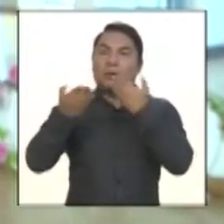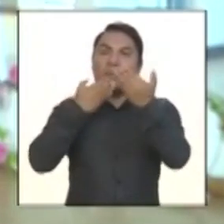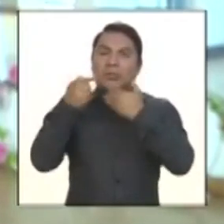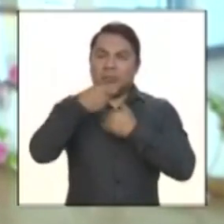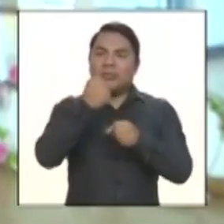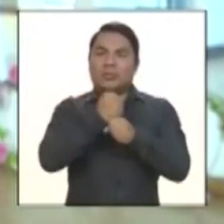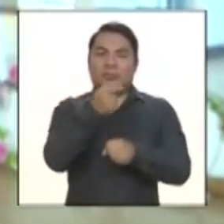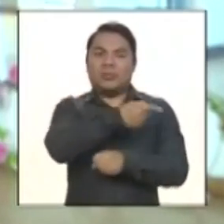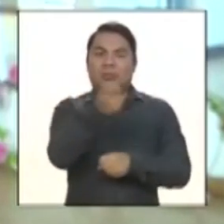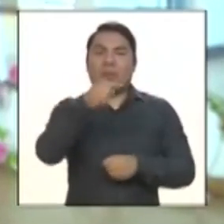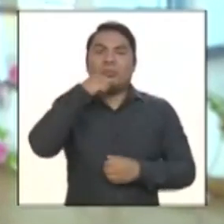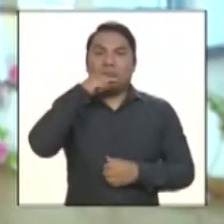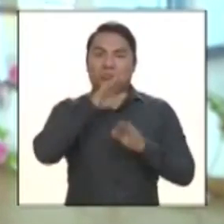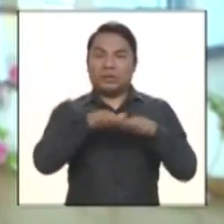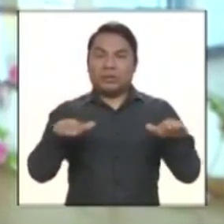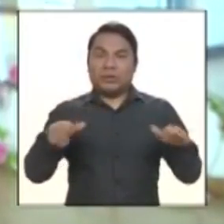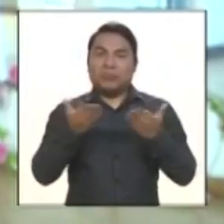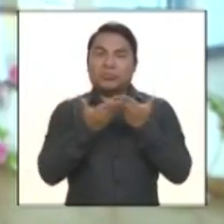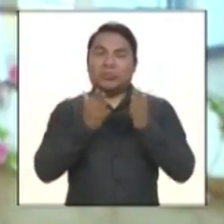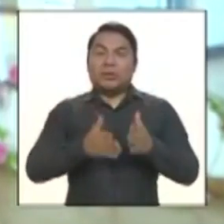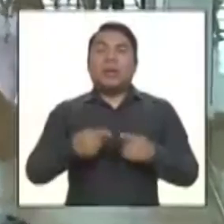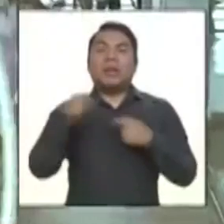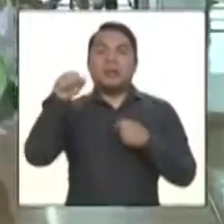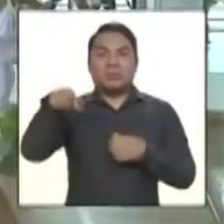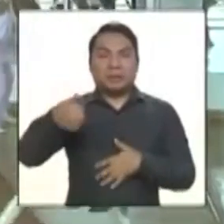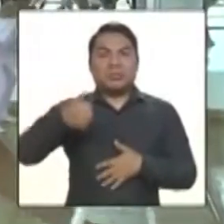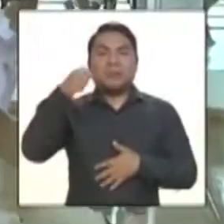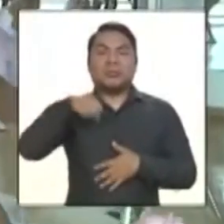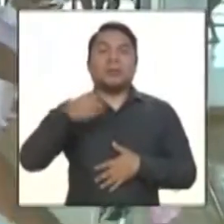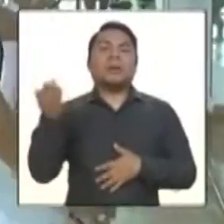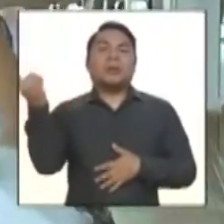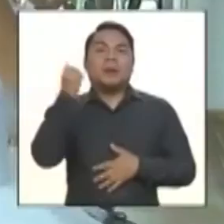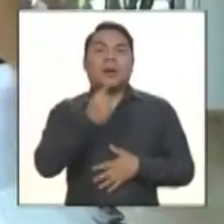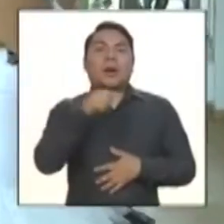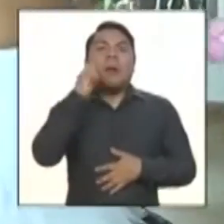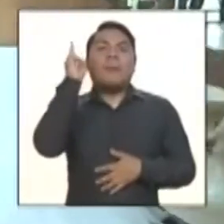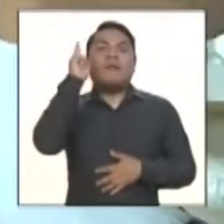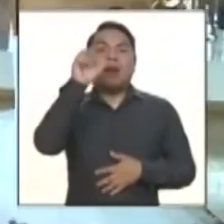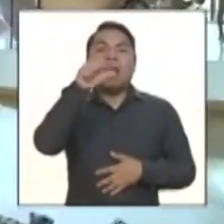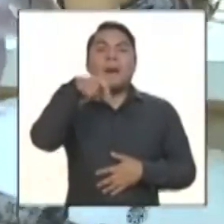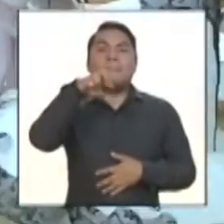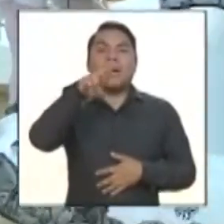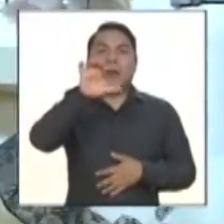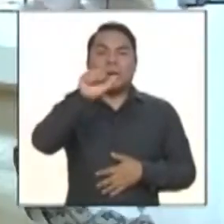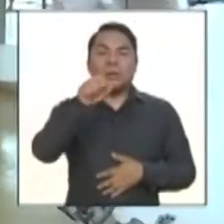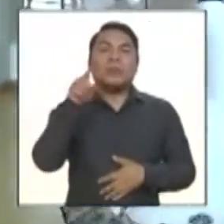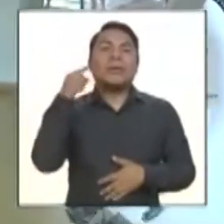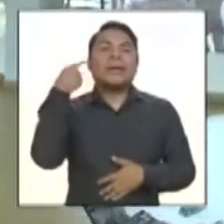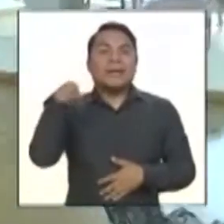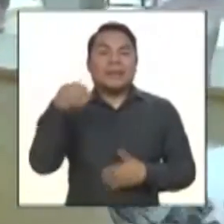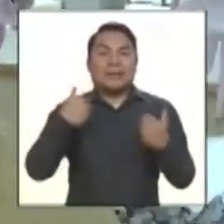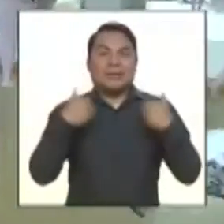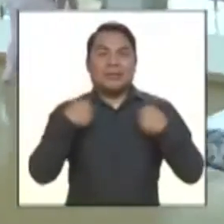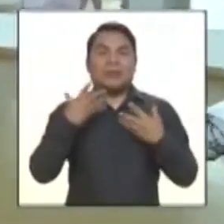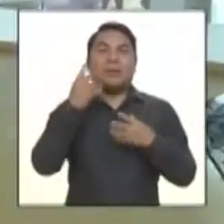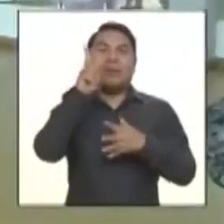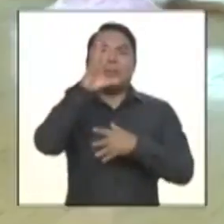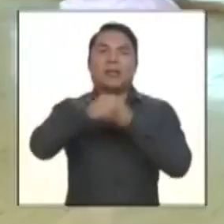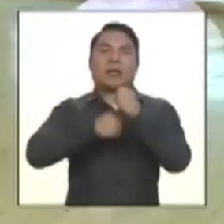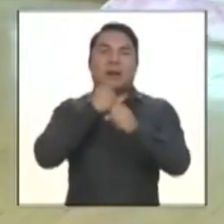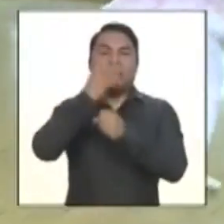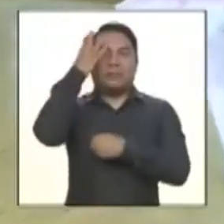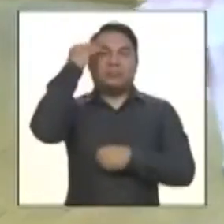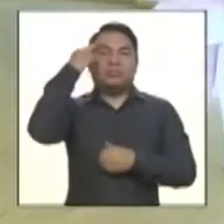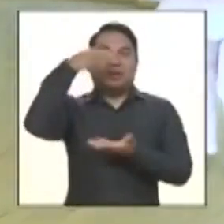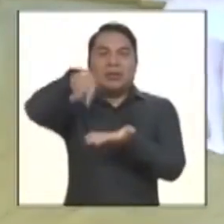niñas. Y se inició el proceso a iniciativa de la profesora Amparo. Ella es una persona que tiene más de 20 años en el ballet y se